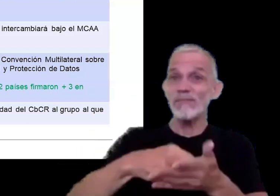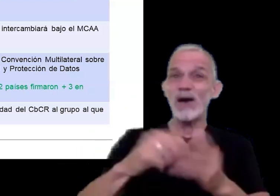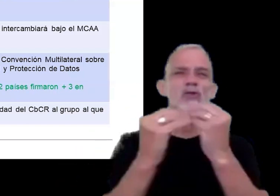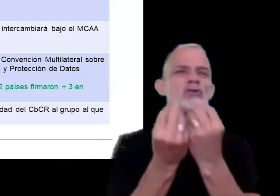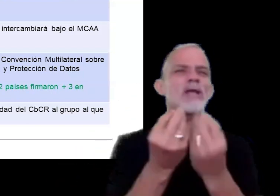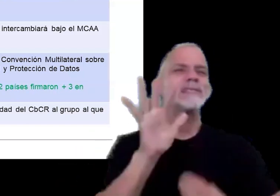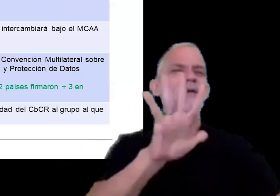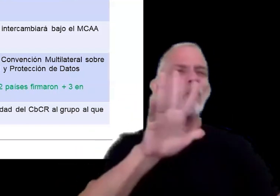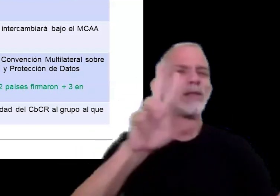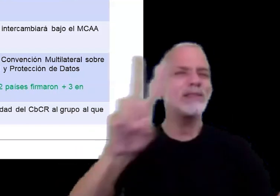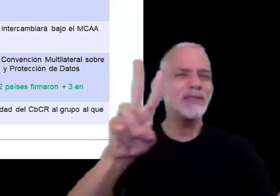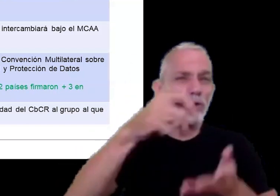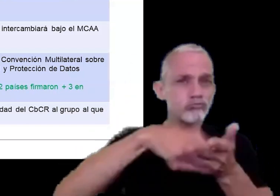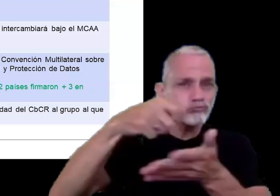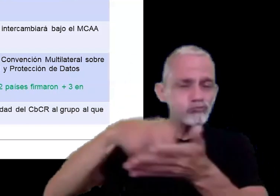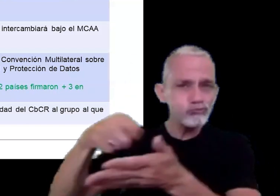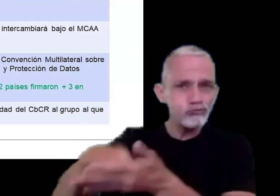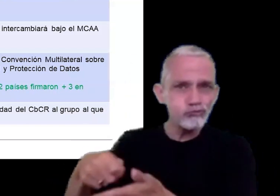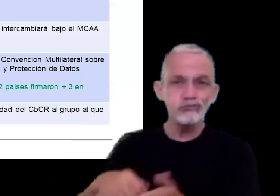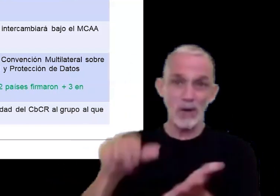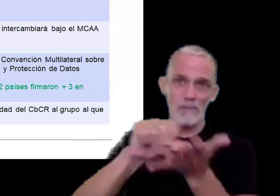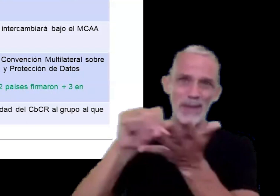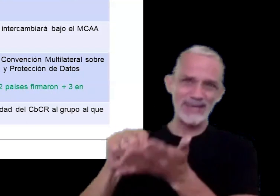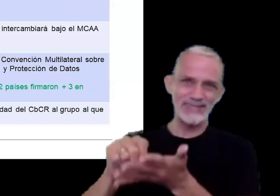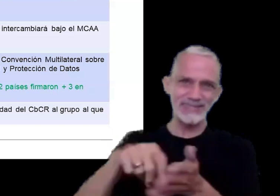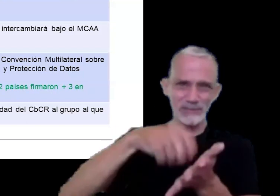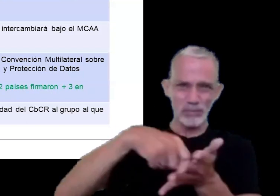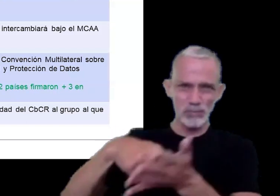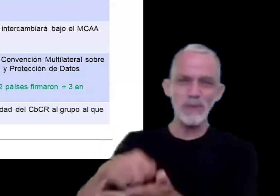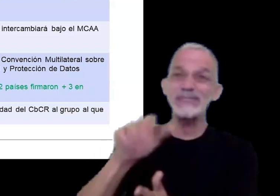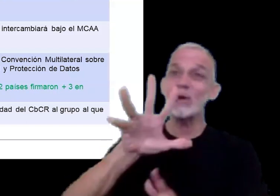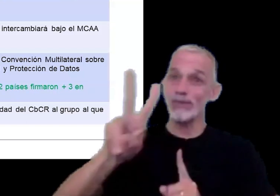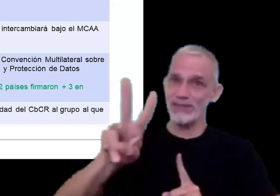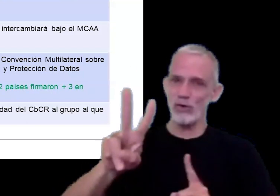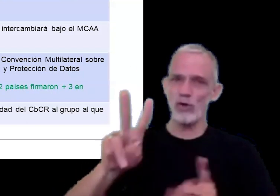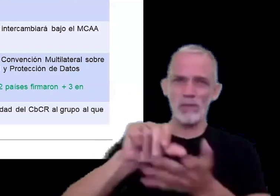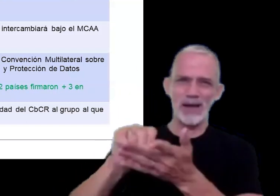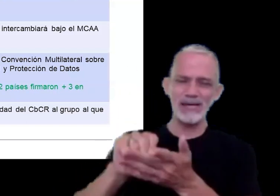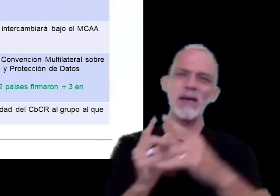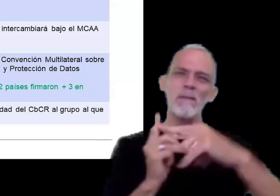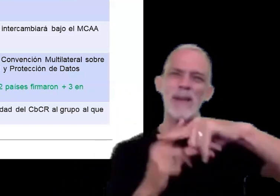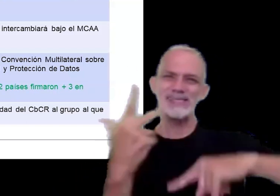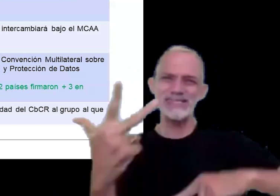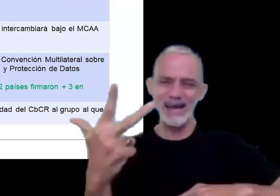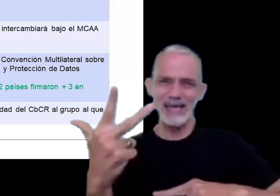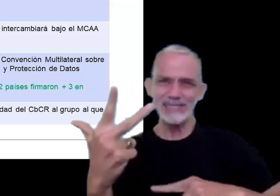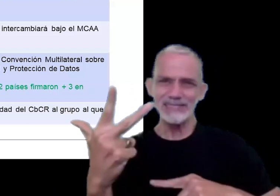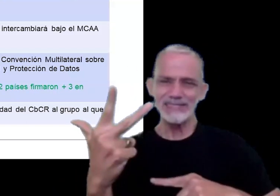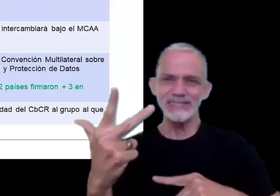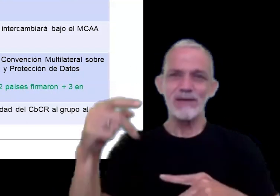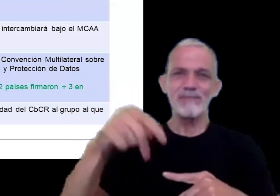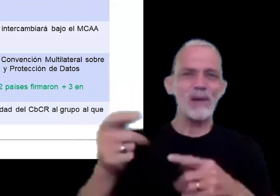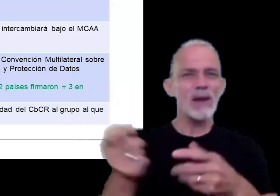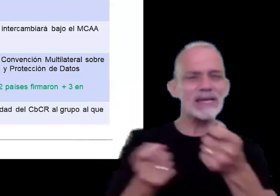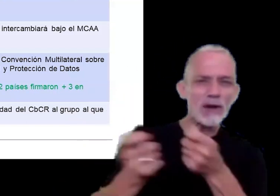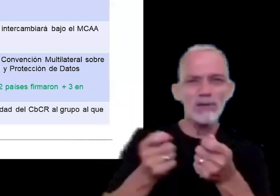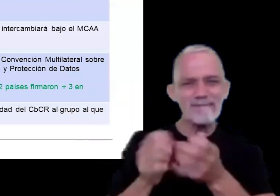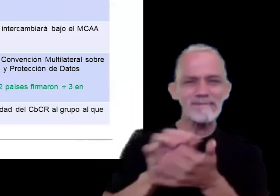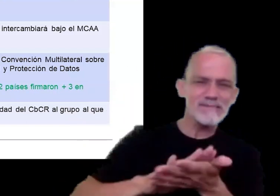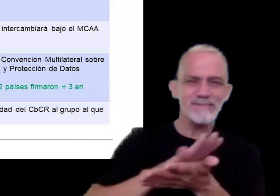acuerdos con 52 países más tres países que se encuentran en negociación